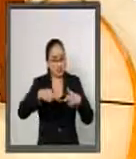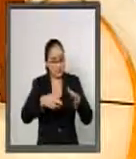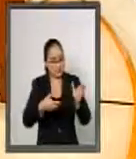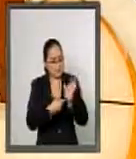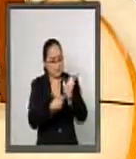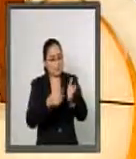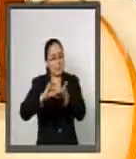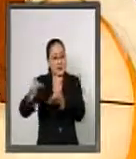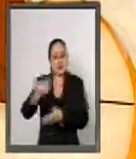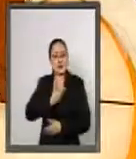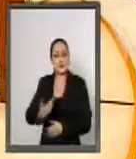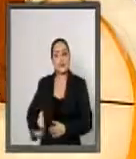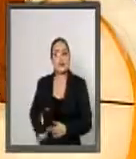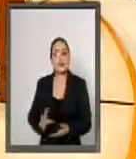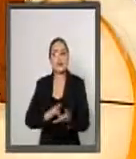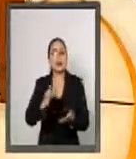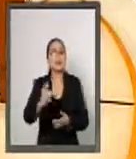señor presidente. Muchas gracias, senador Santana.